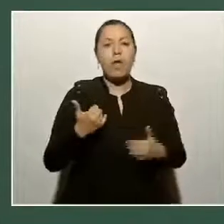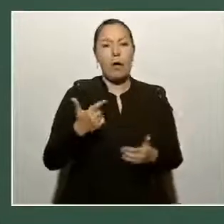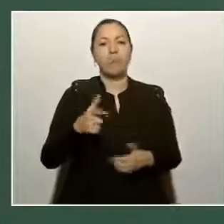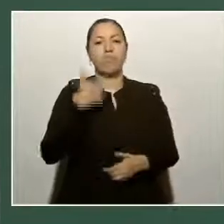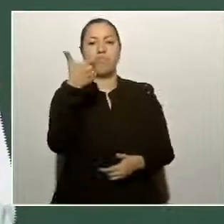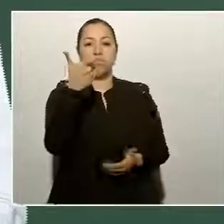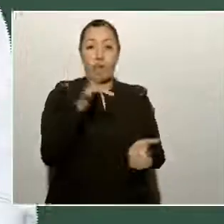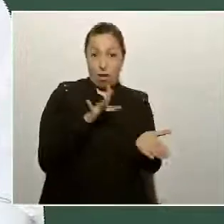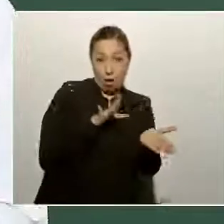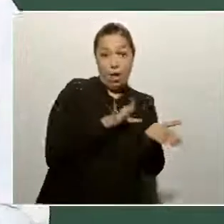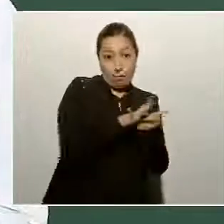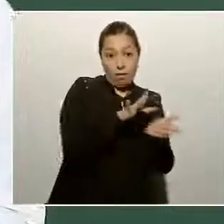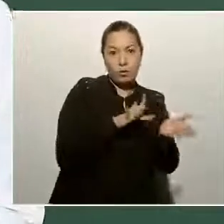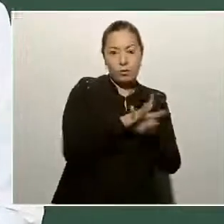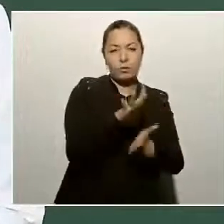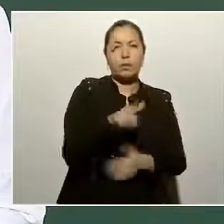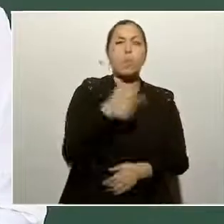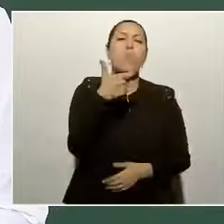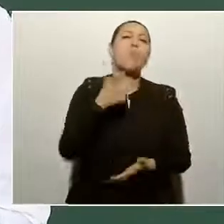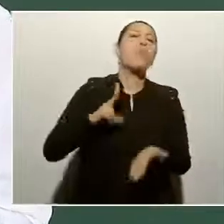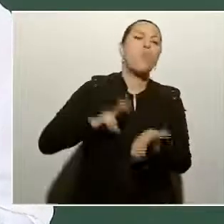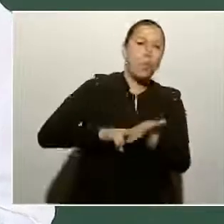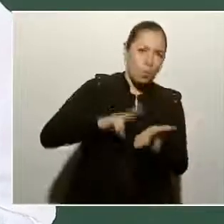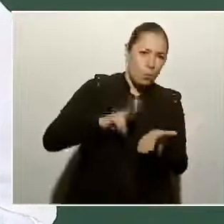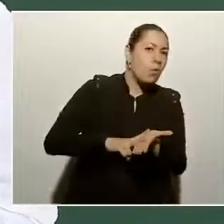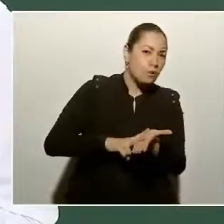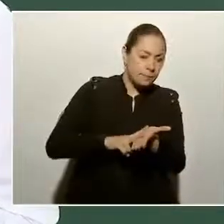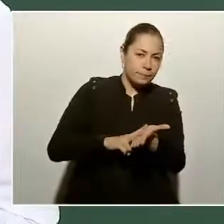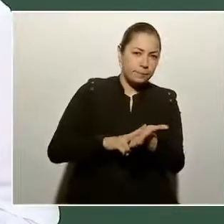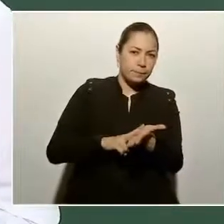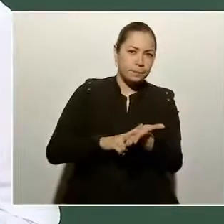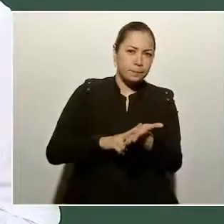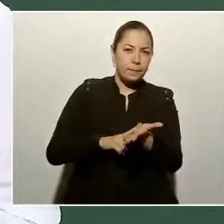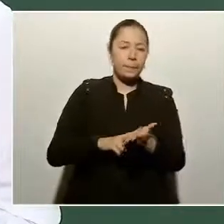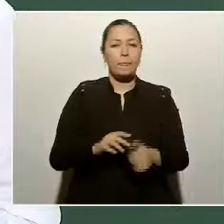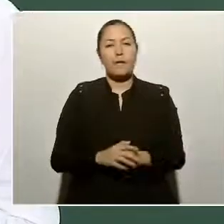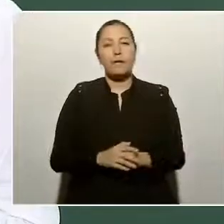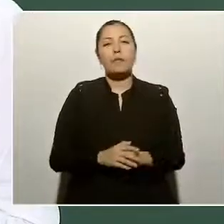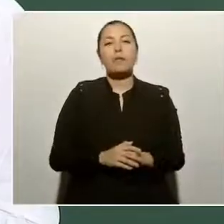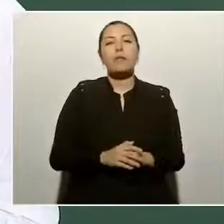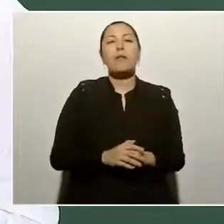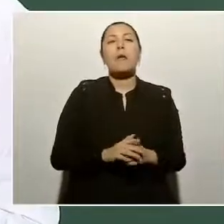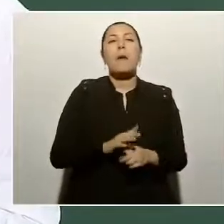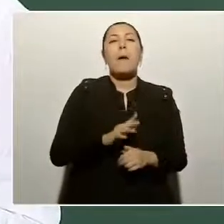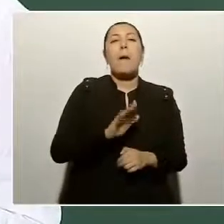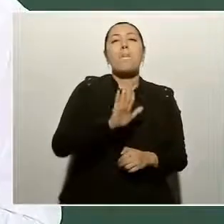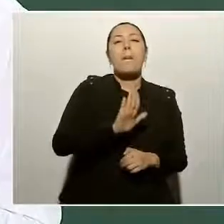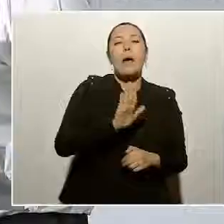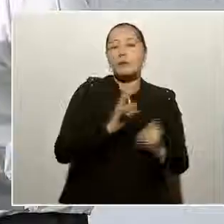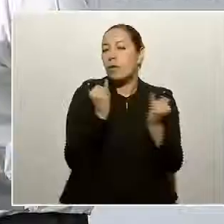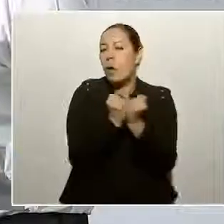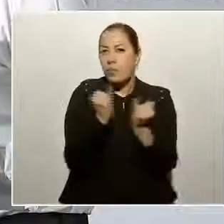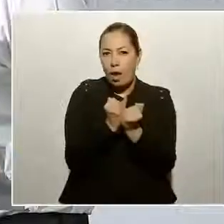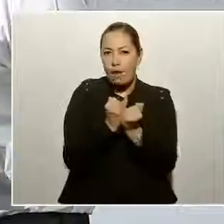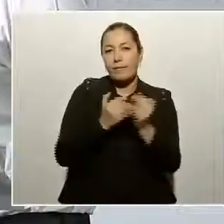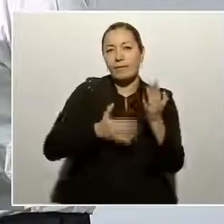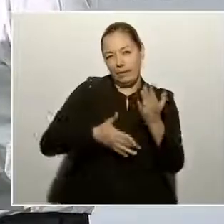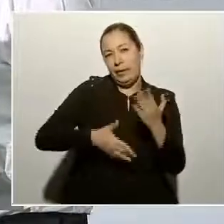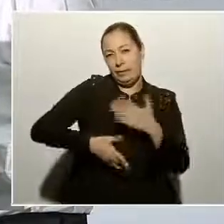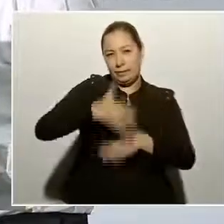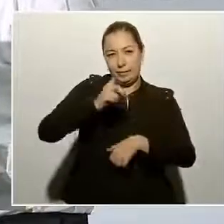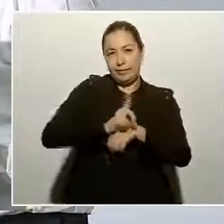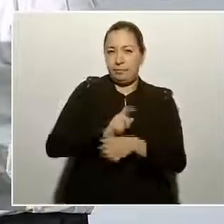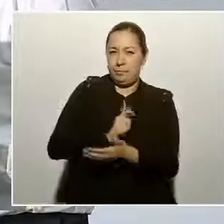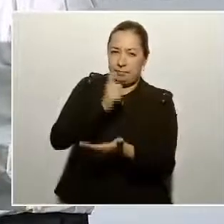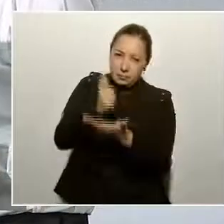equivalente a un salario mínimo y se